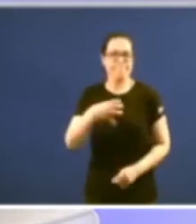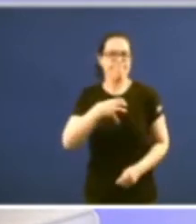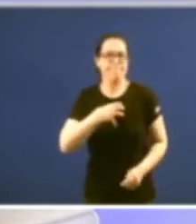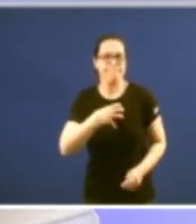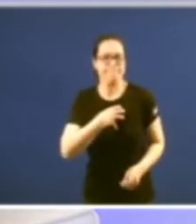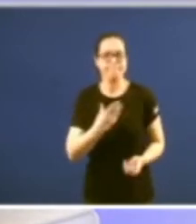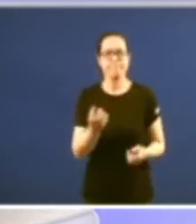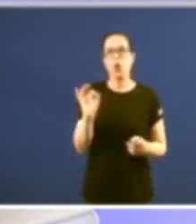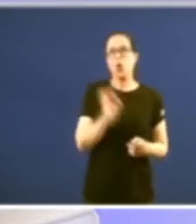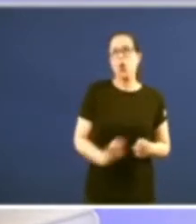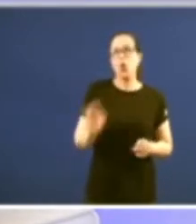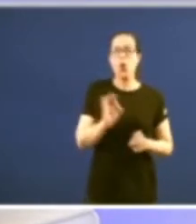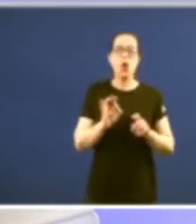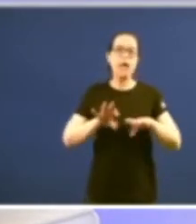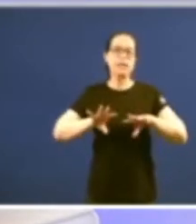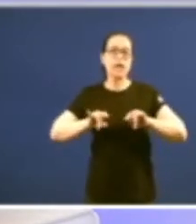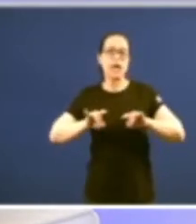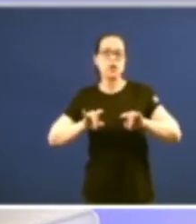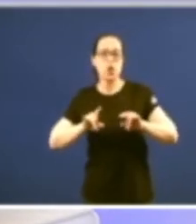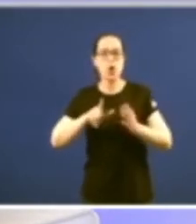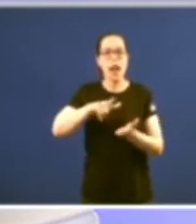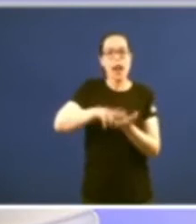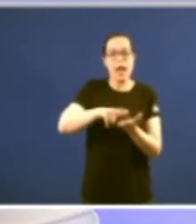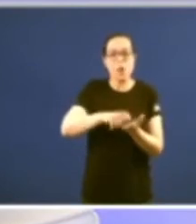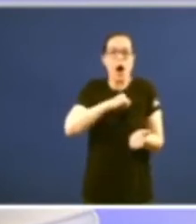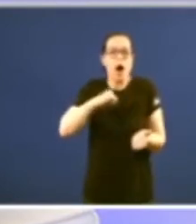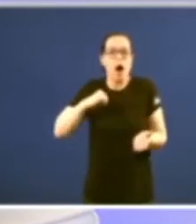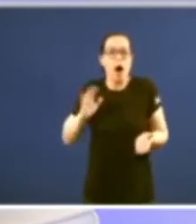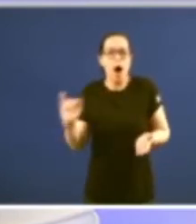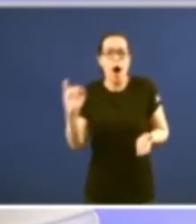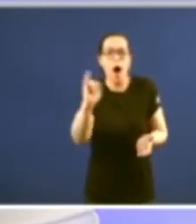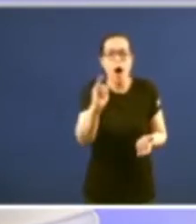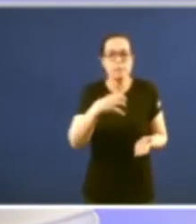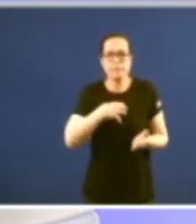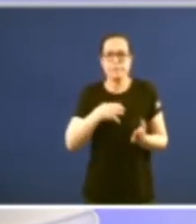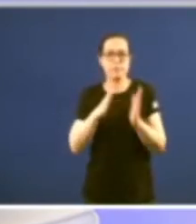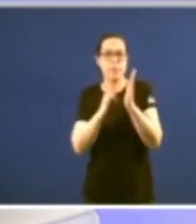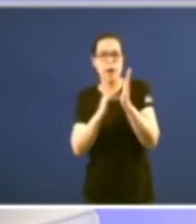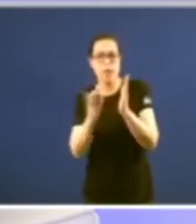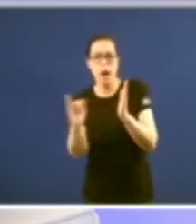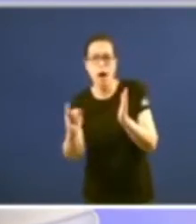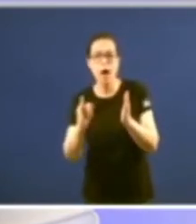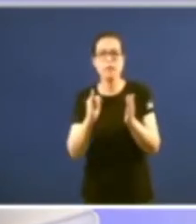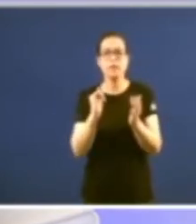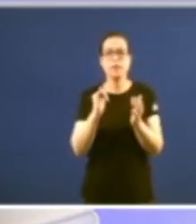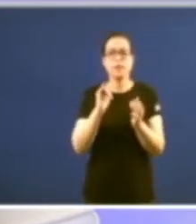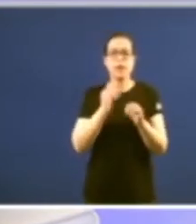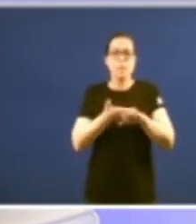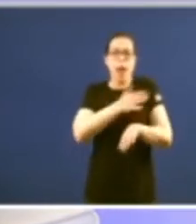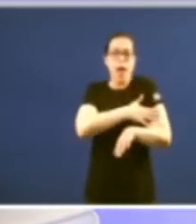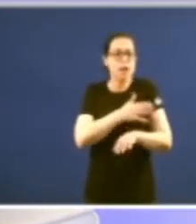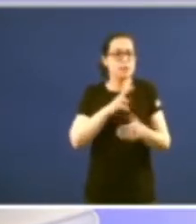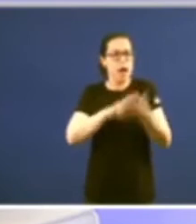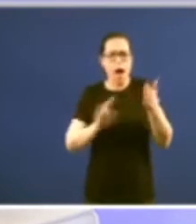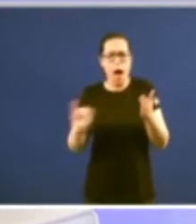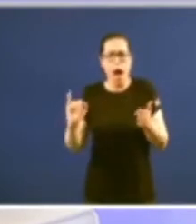privilegiada aos territorios que teñen lingua autóctona porque tamén a tiña Valencia tamén a tiña esto Baleares tamén a tiña Galicia